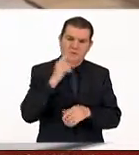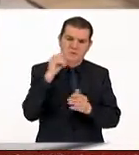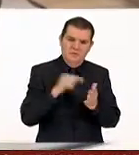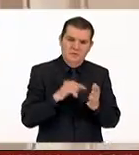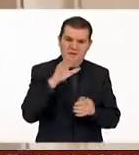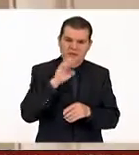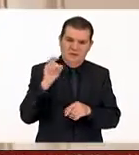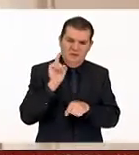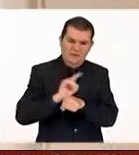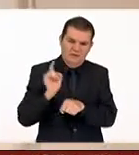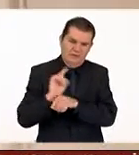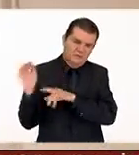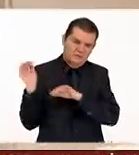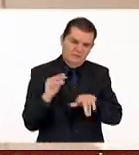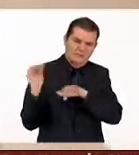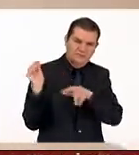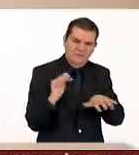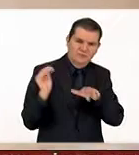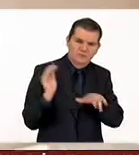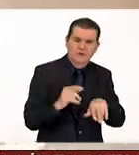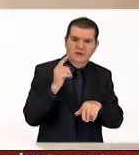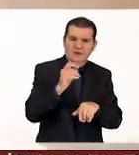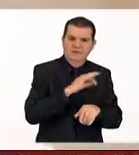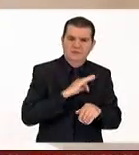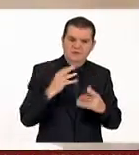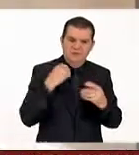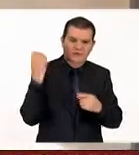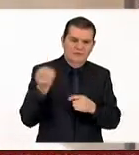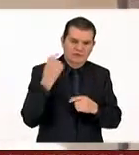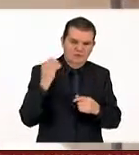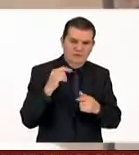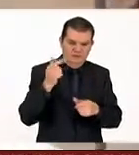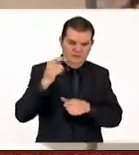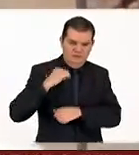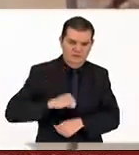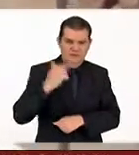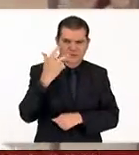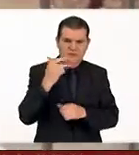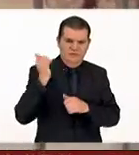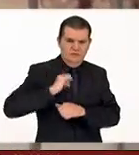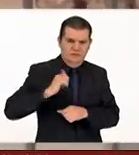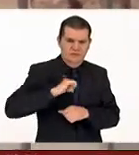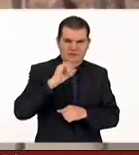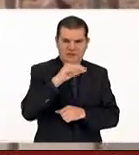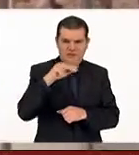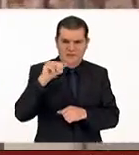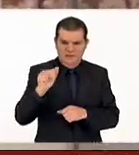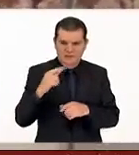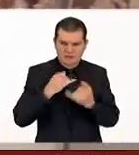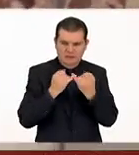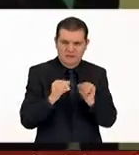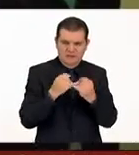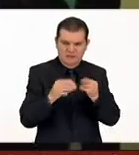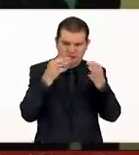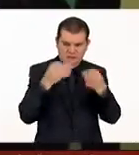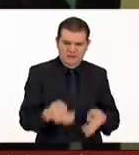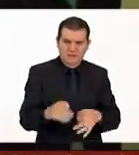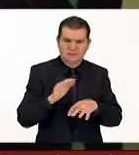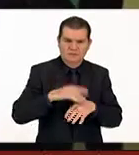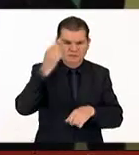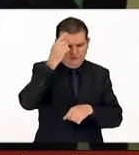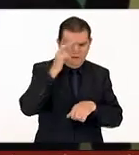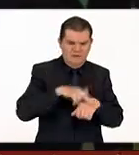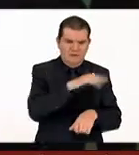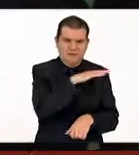visitantes diarios se completa con un ciclo de conferencias a cargo de ocho arqueólogos de Lina y fue inaugurada oficialmente por la